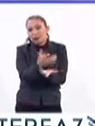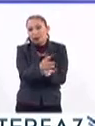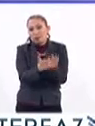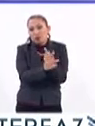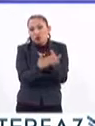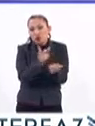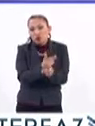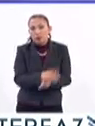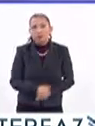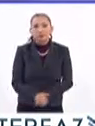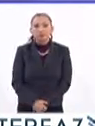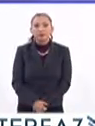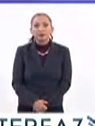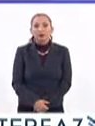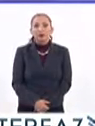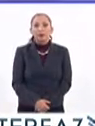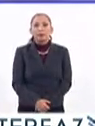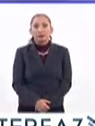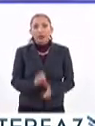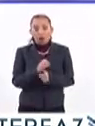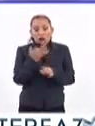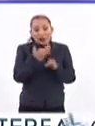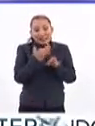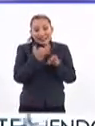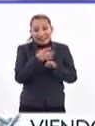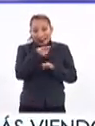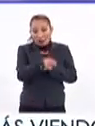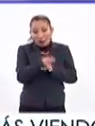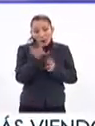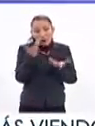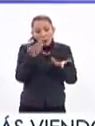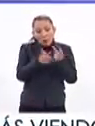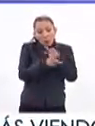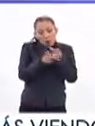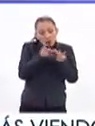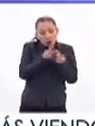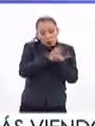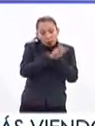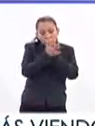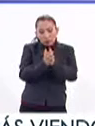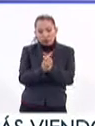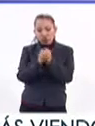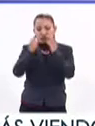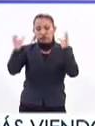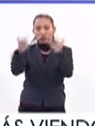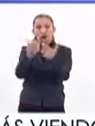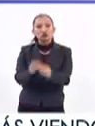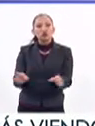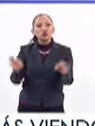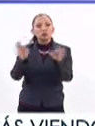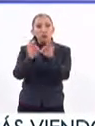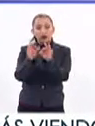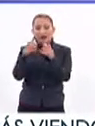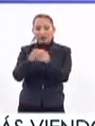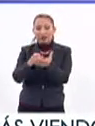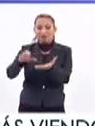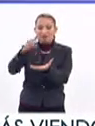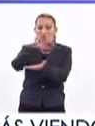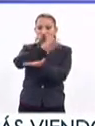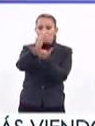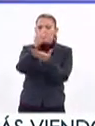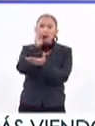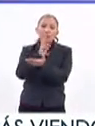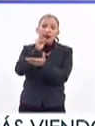Entonces, estamos justamente en ese reto de producción para tener una cantidad suficiente para poder hacer